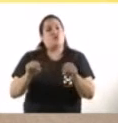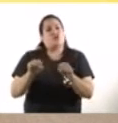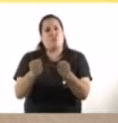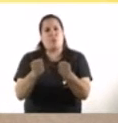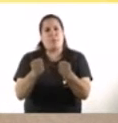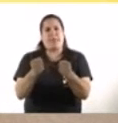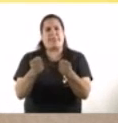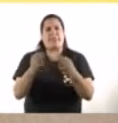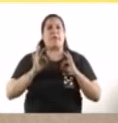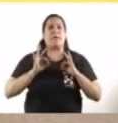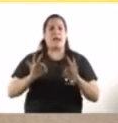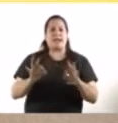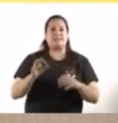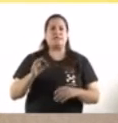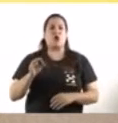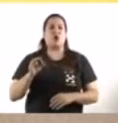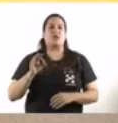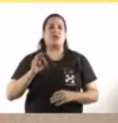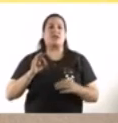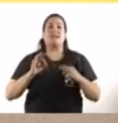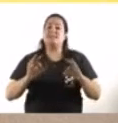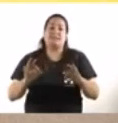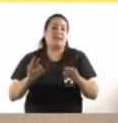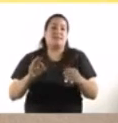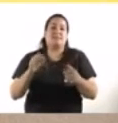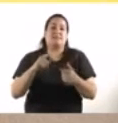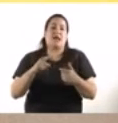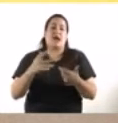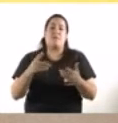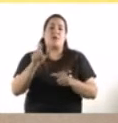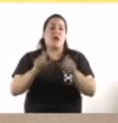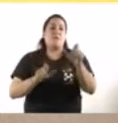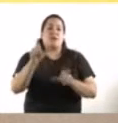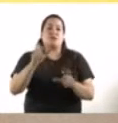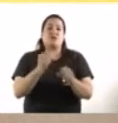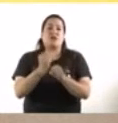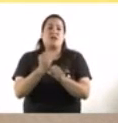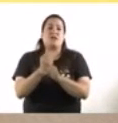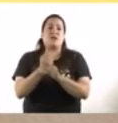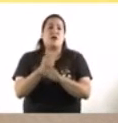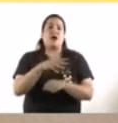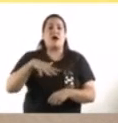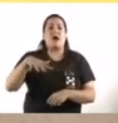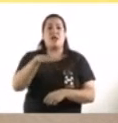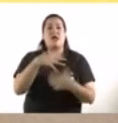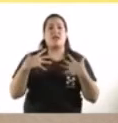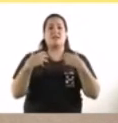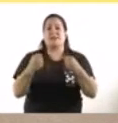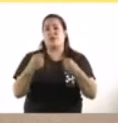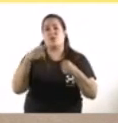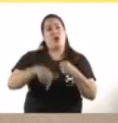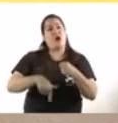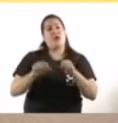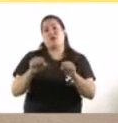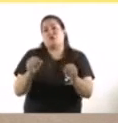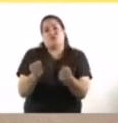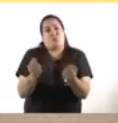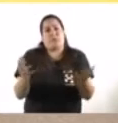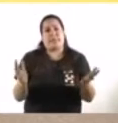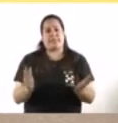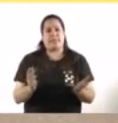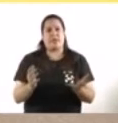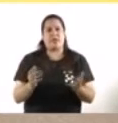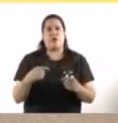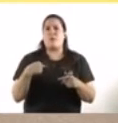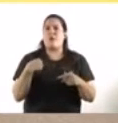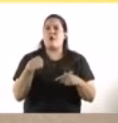vacaciones y las licencias por estrés para el personal de salud también algunos colegas